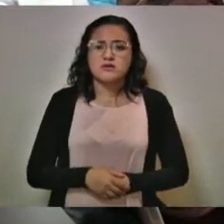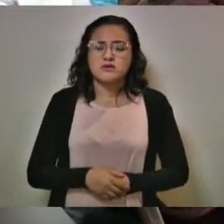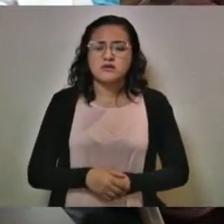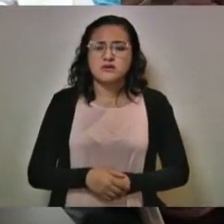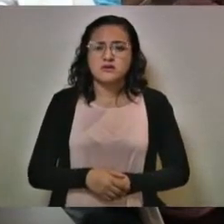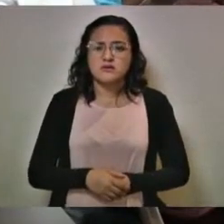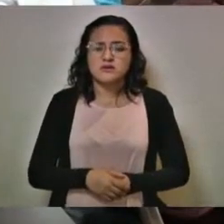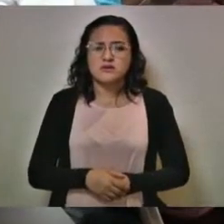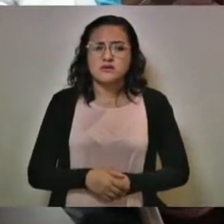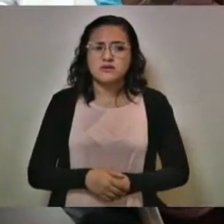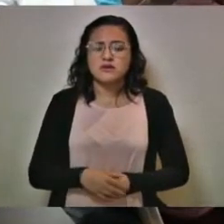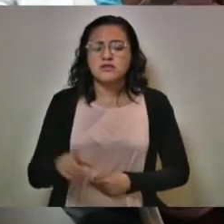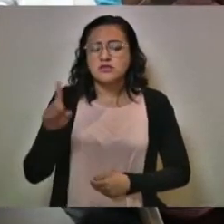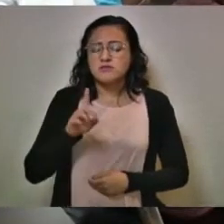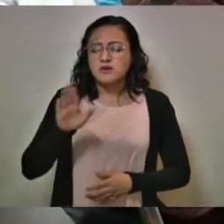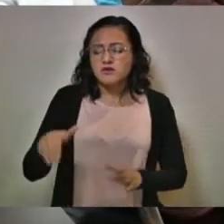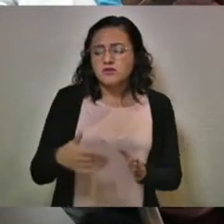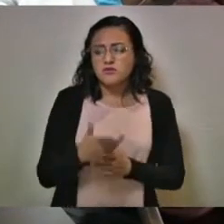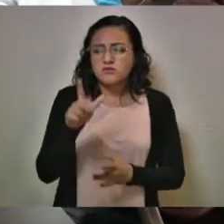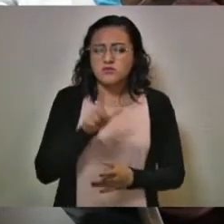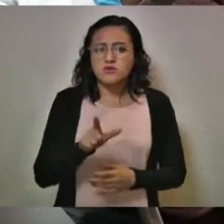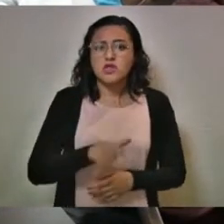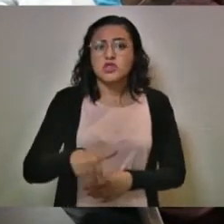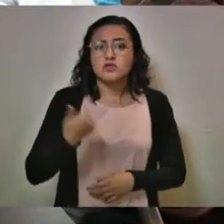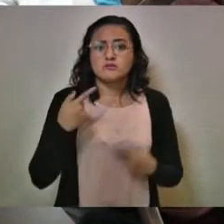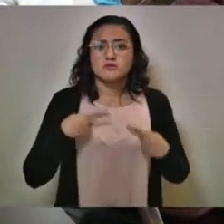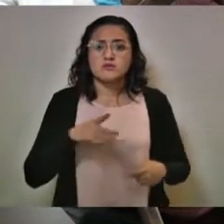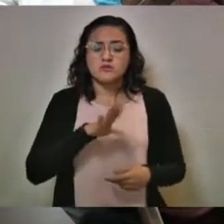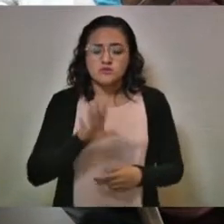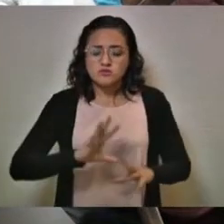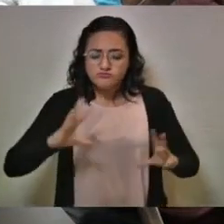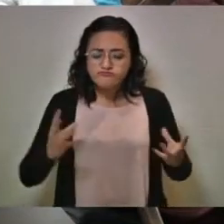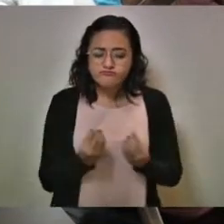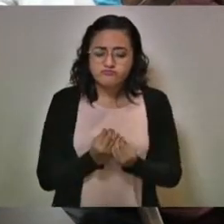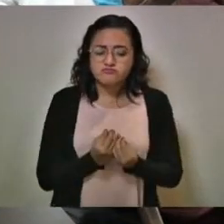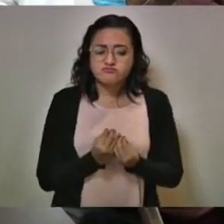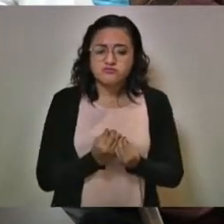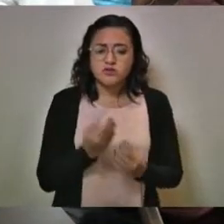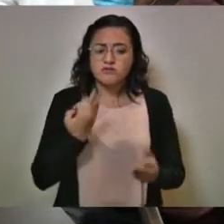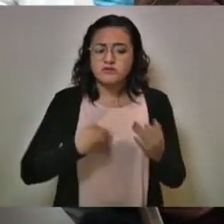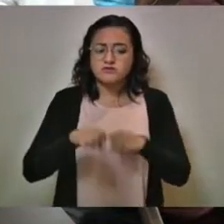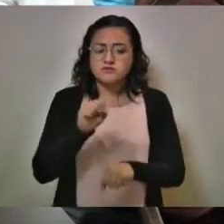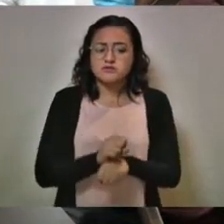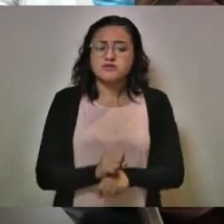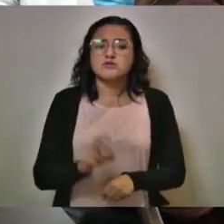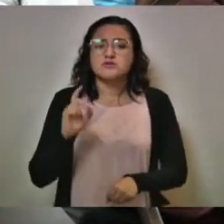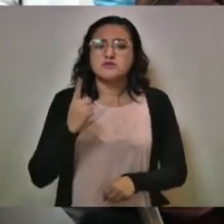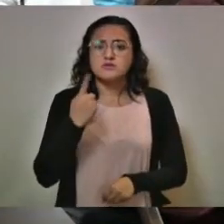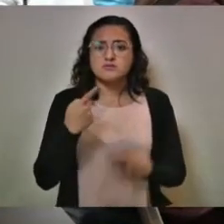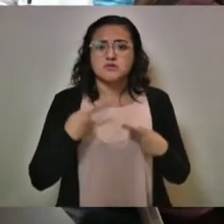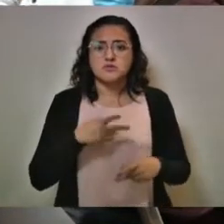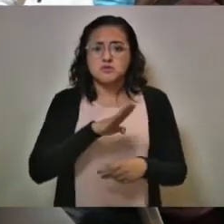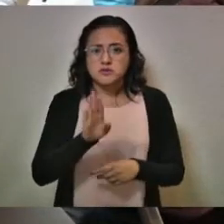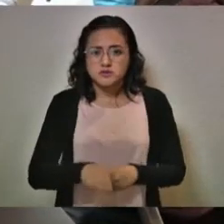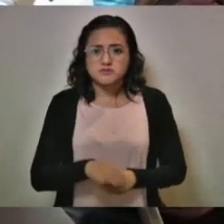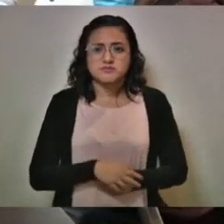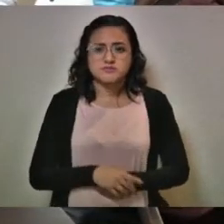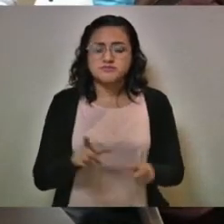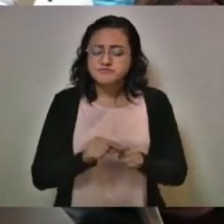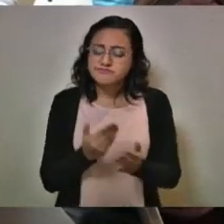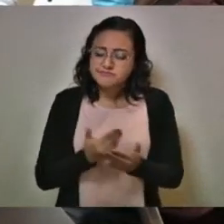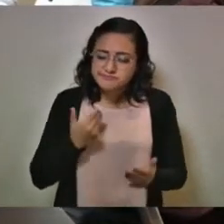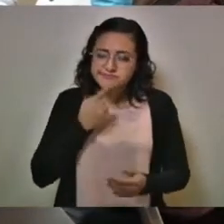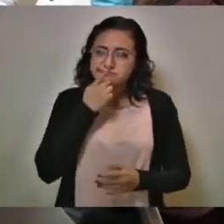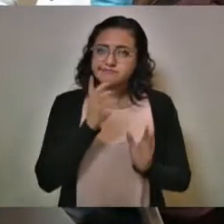Y de domingo a lunes, 12 fallecidos. La suma del fin de semana es 31 fallecidos. Eso lo